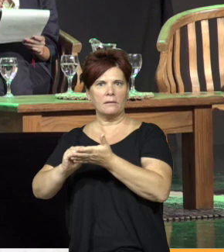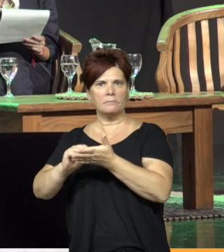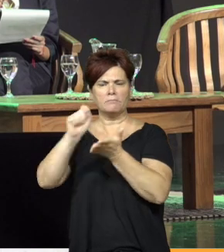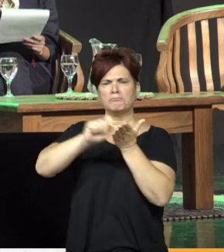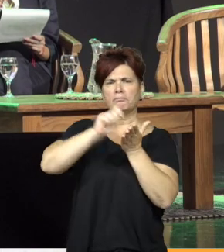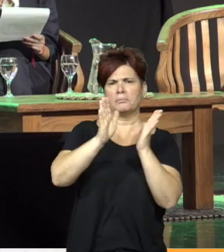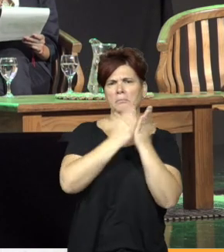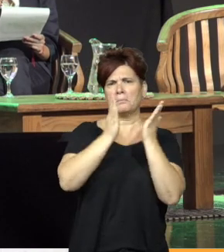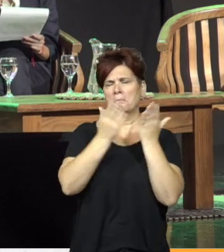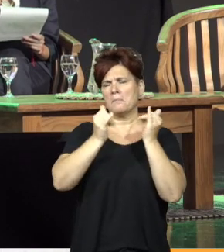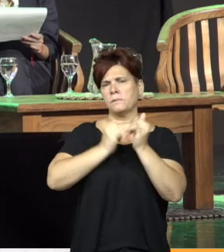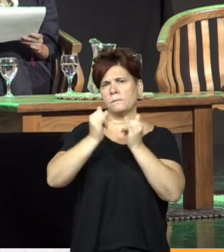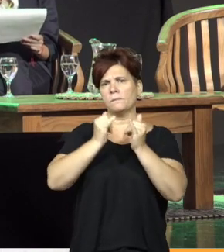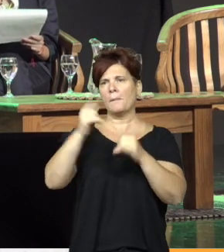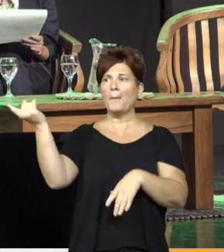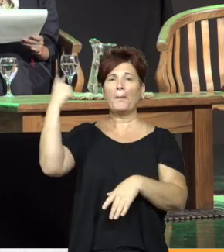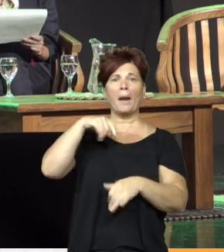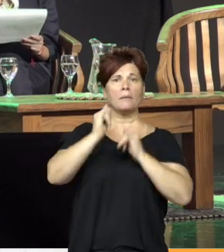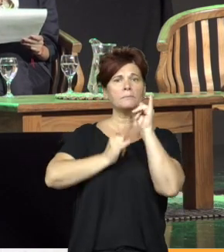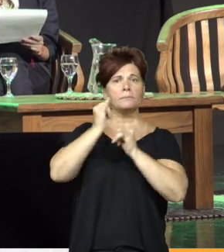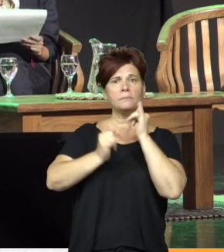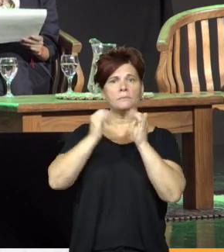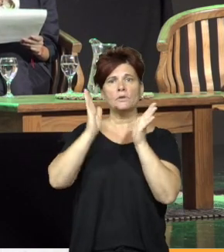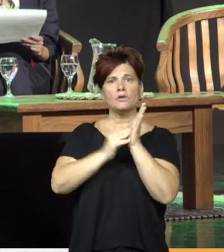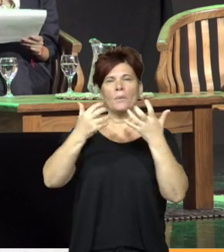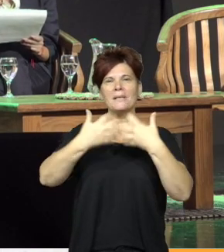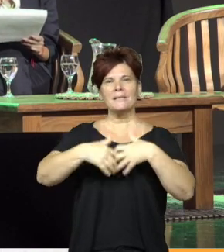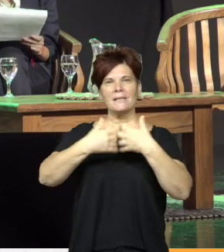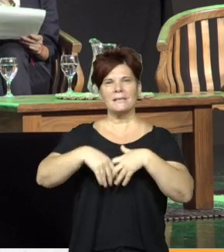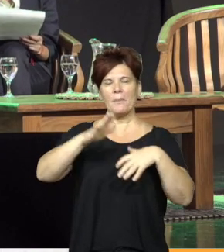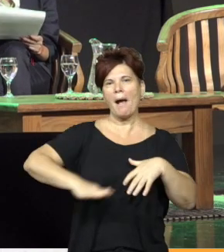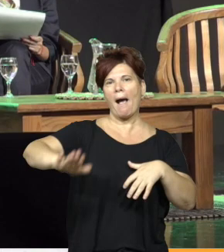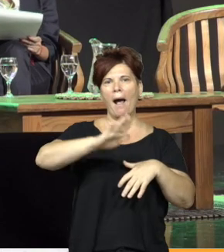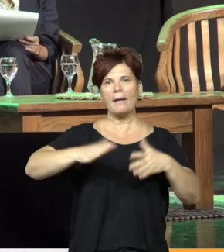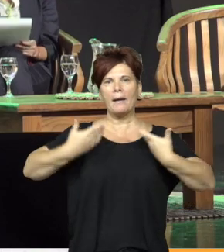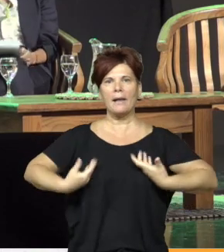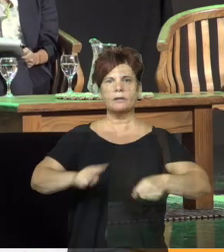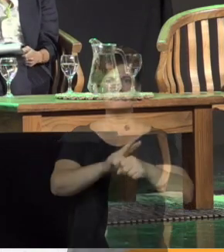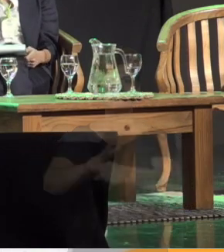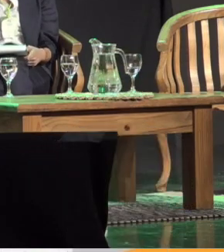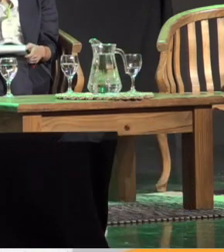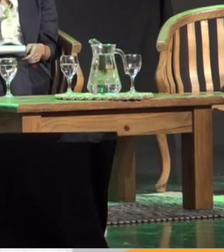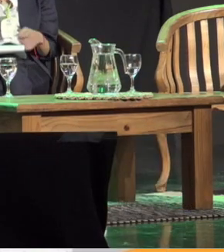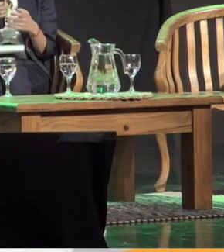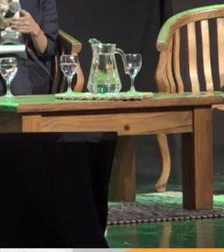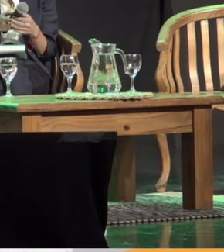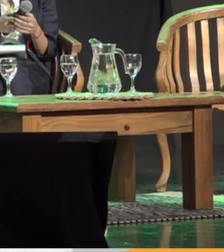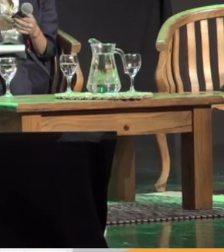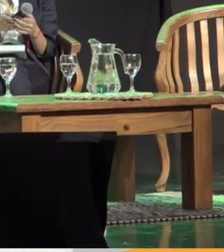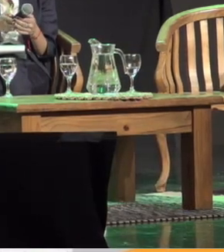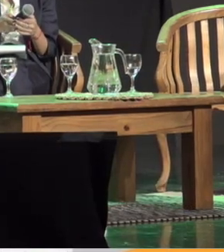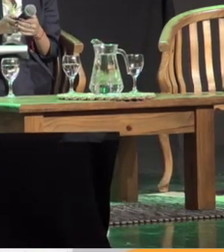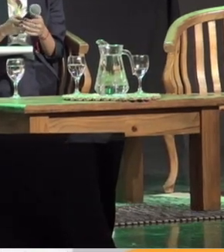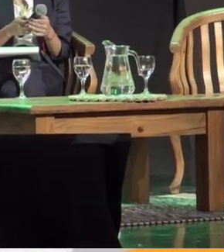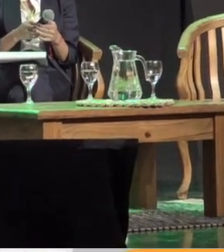diversas publicaciones y nos viene a comentar sobre el sistema de áreas naturales protegidas de la provincia de Misiones muchas